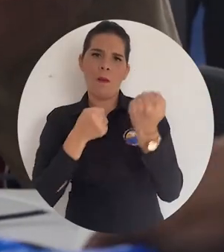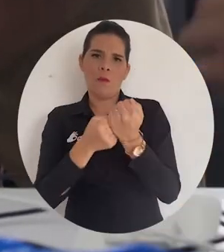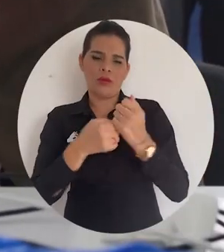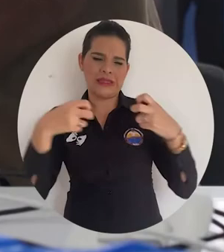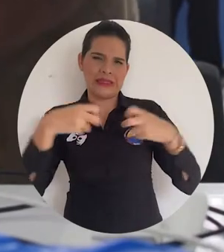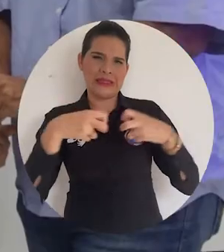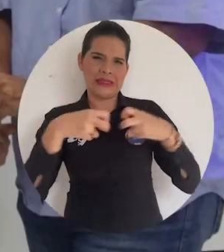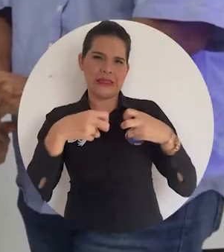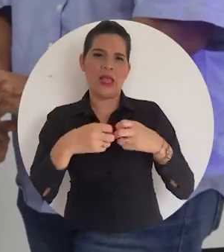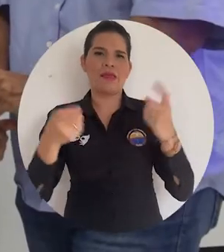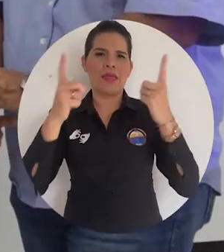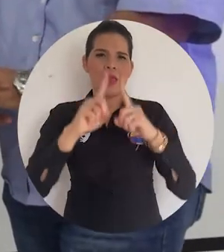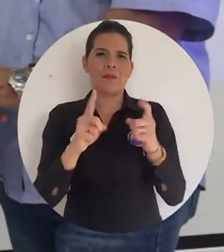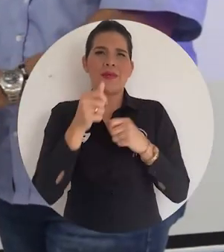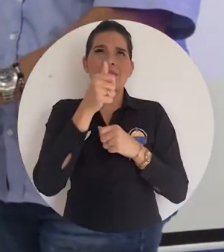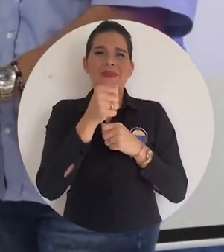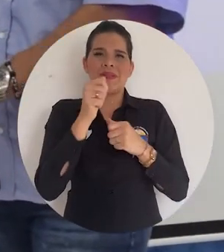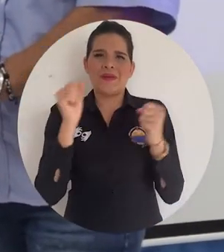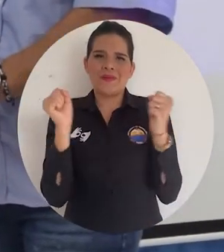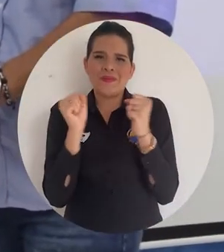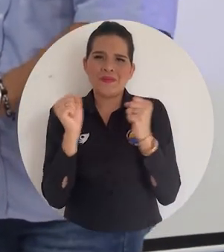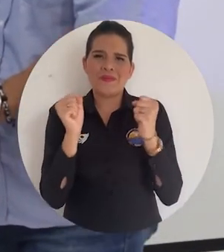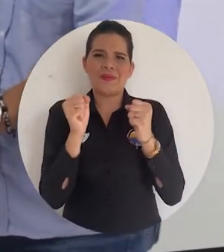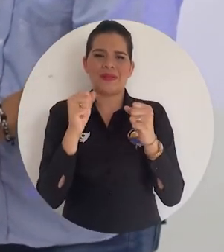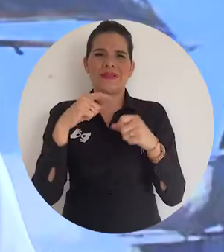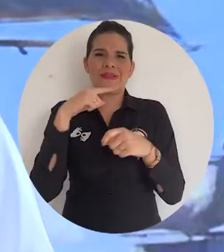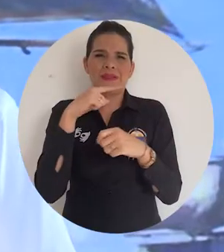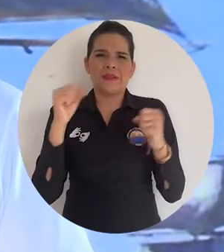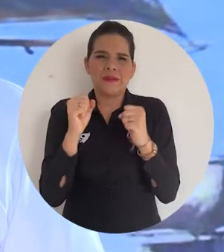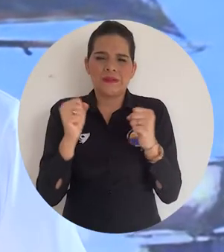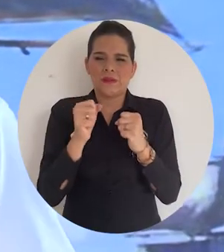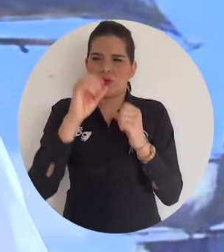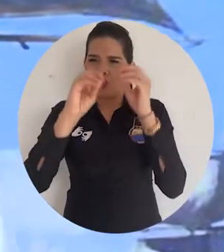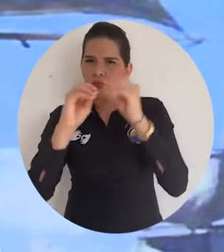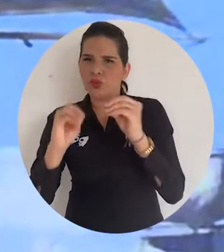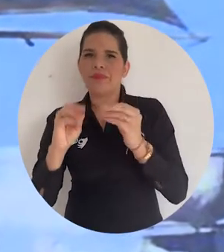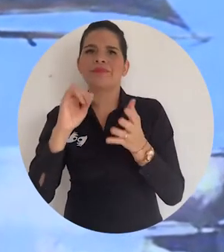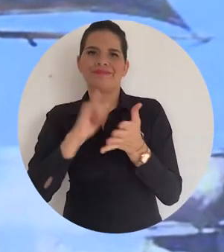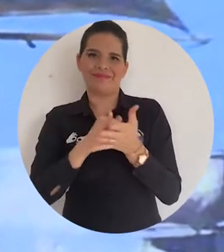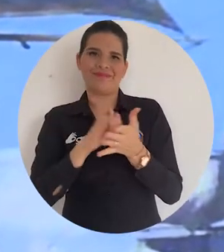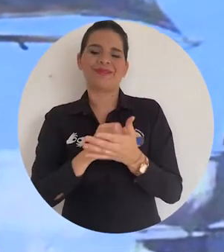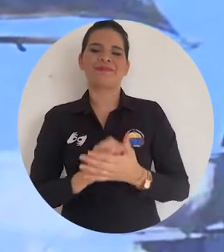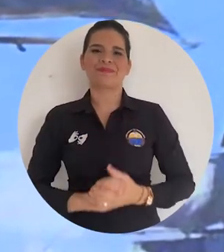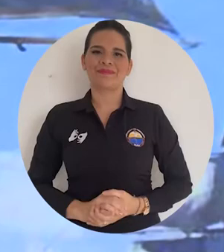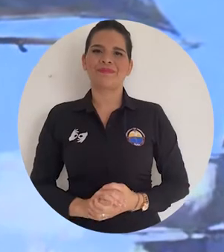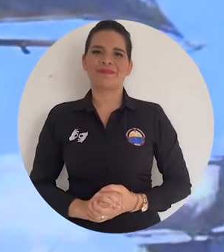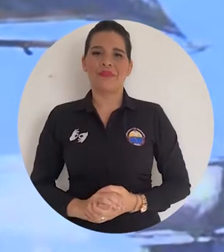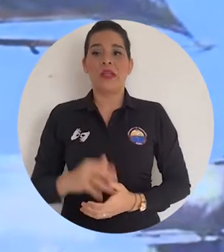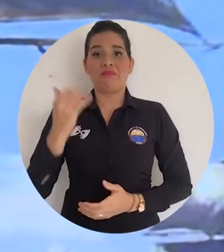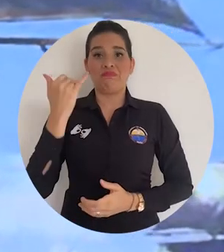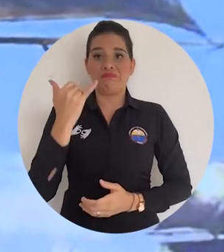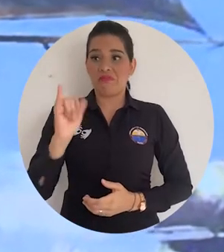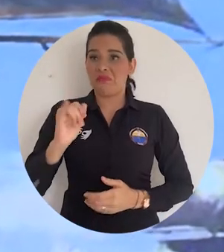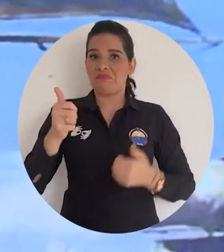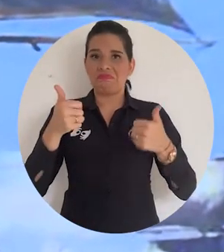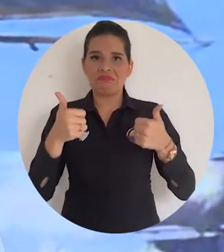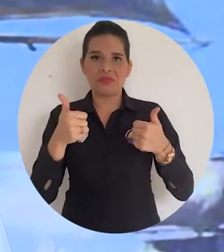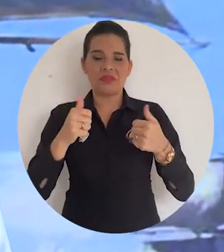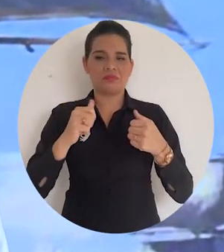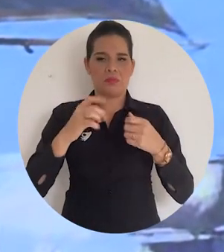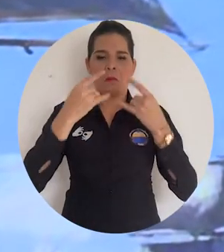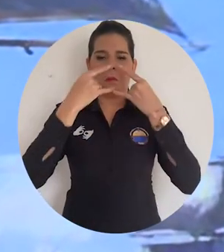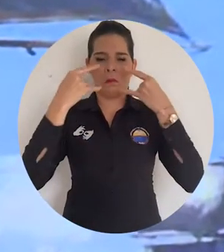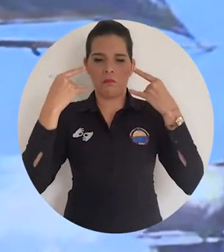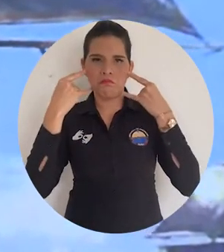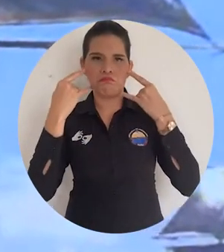y en instalación de sistemas de refrigeración. Ya podemos retomar, digamos, cumpliendo todos los protocolos de bioseguridad,